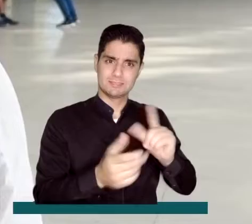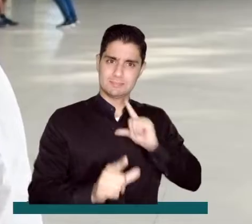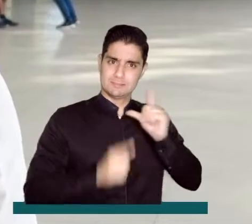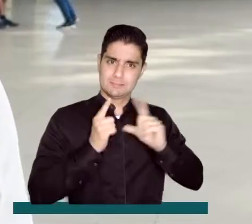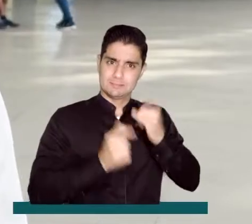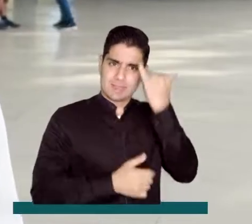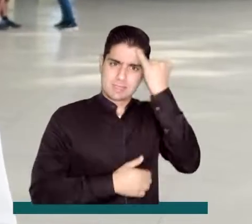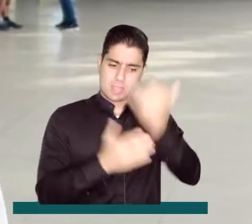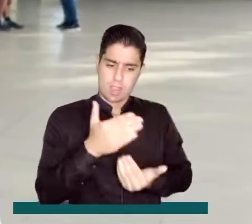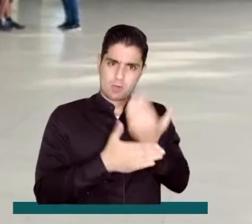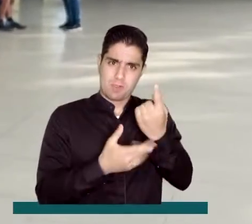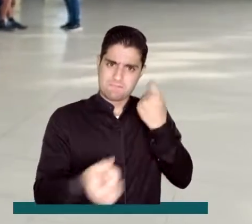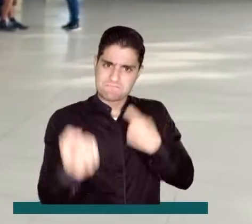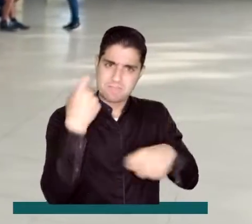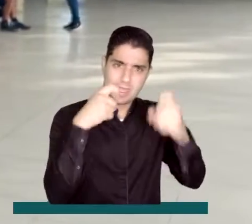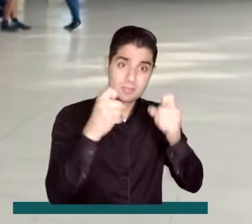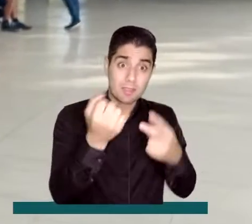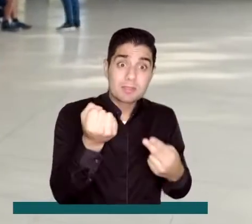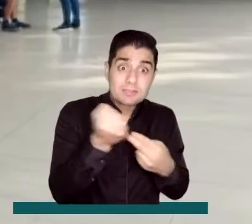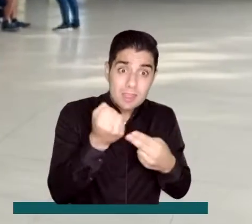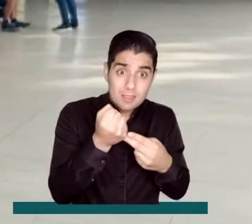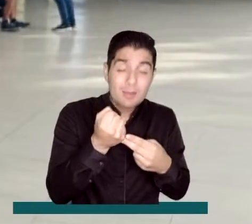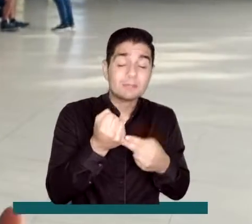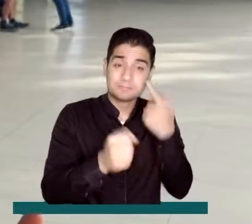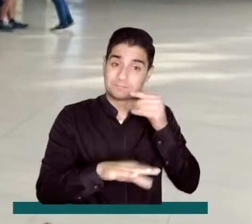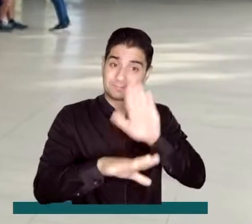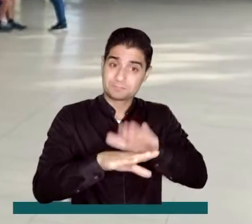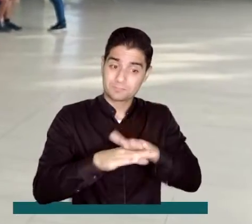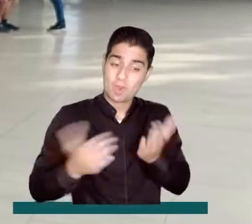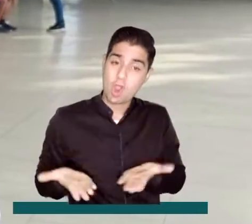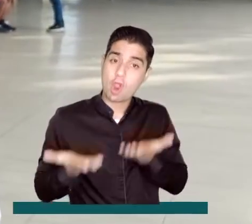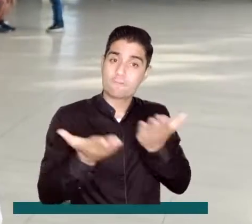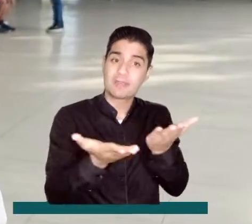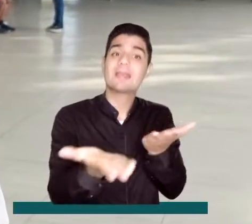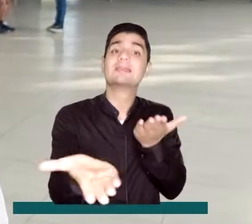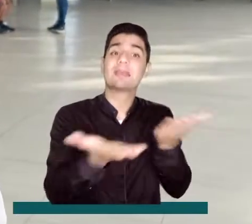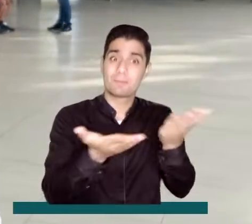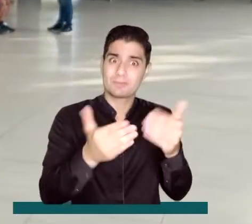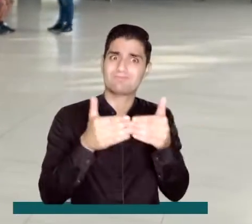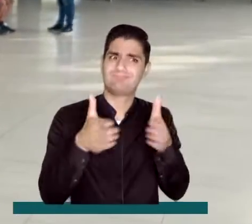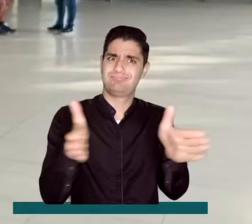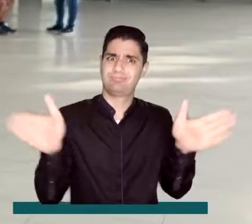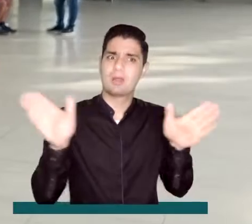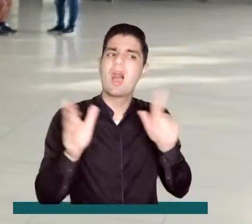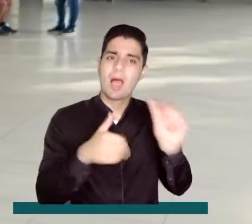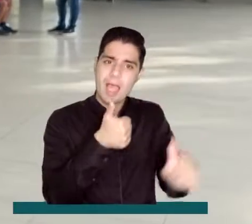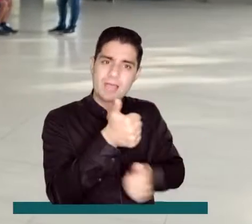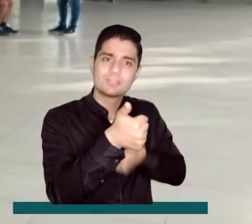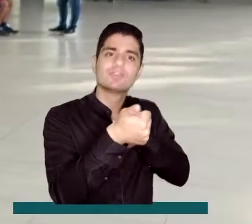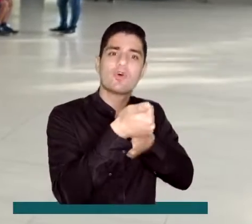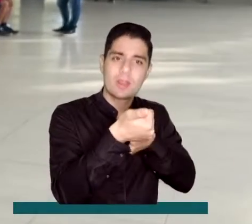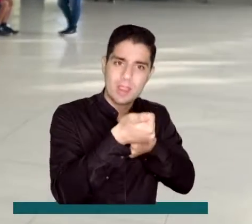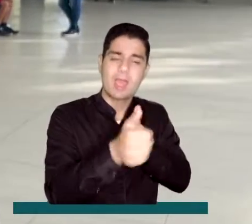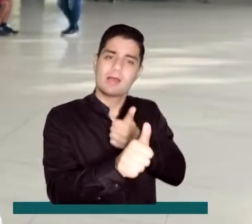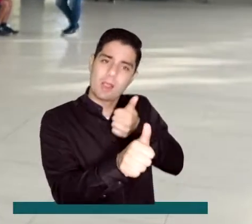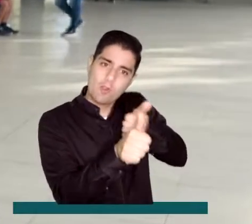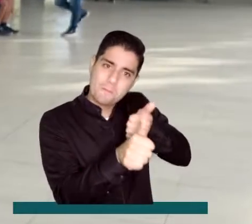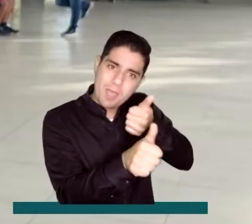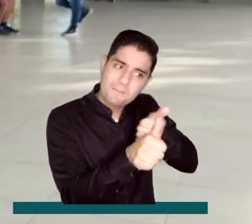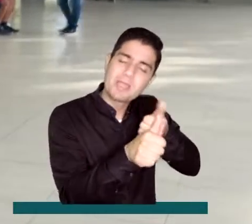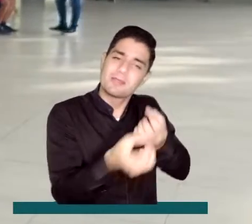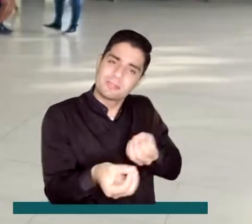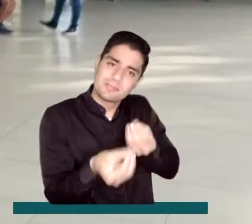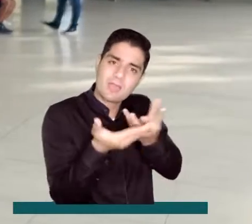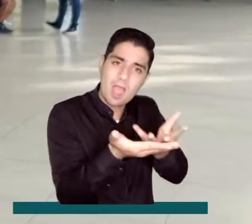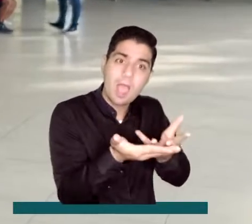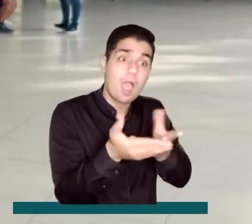emprendedora del municipio de Neiva que tenemos una oferta de servicios amplios, donde brindamos asesoría, brindamos